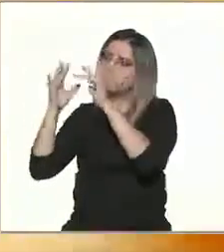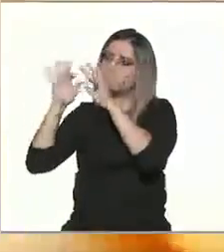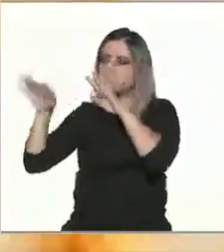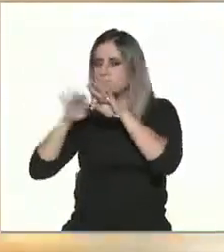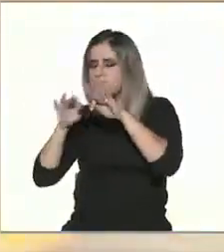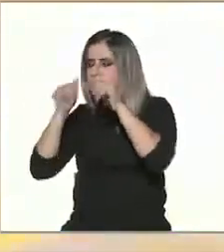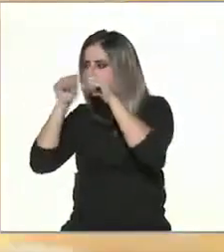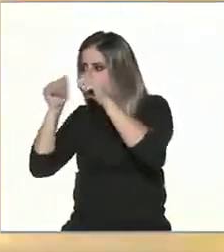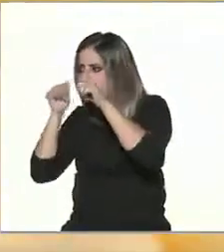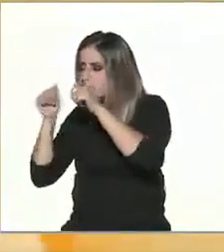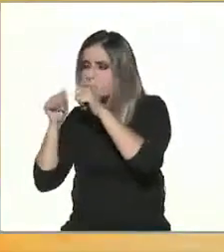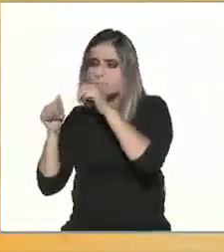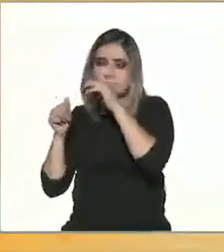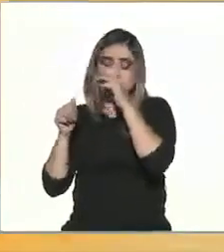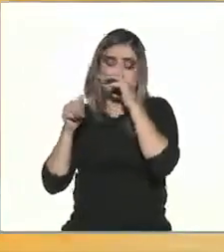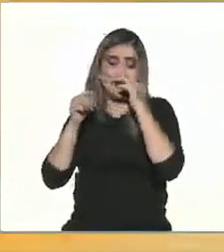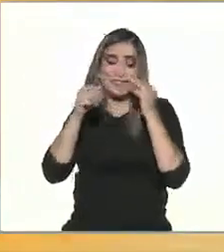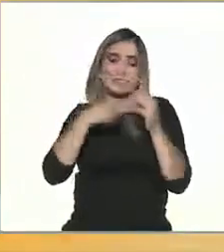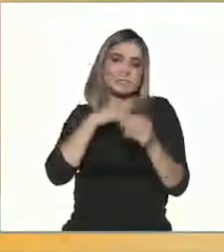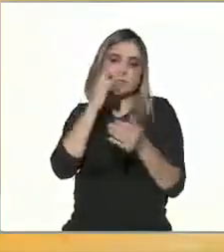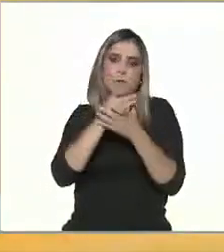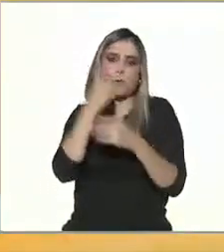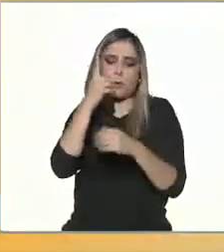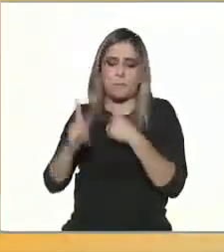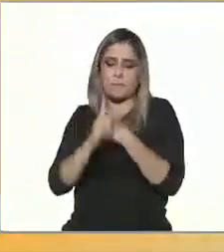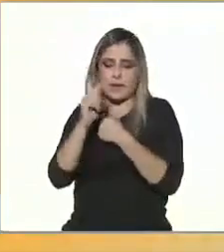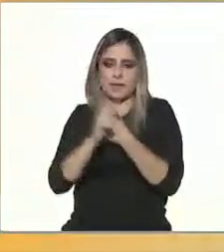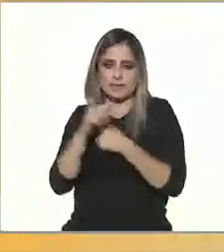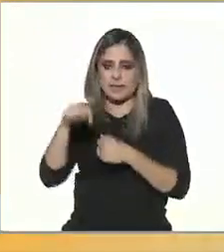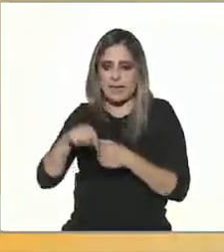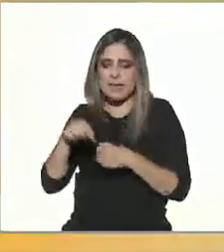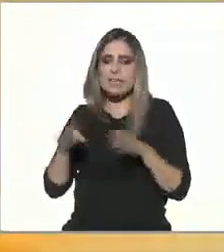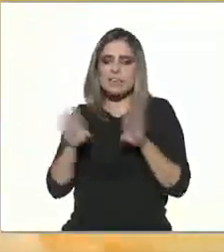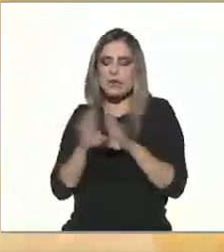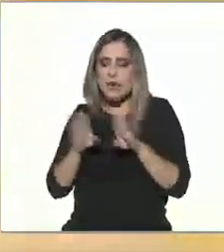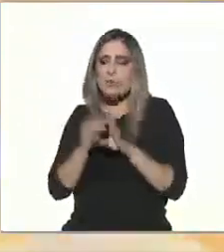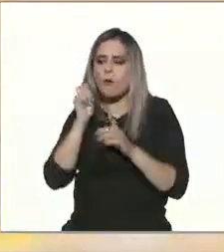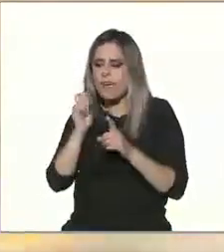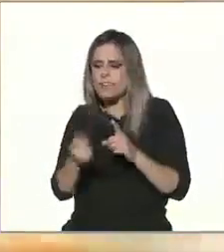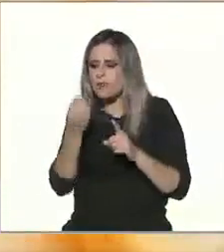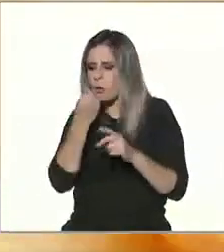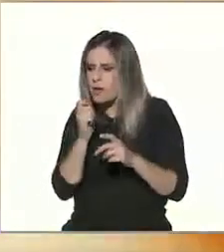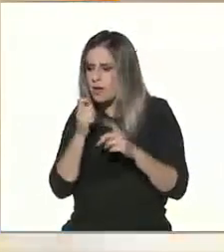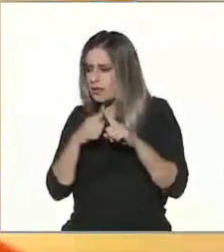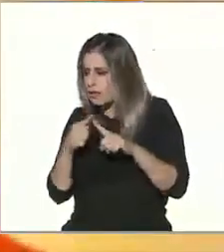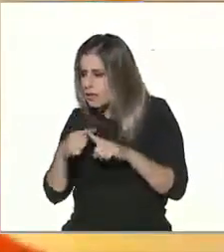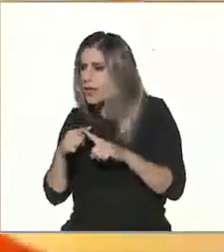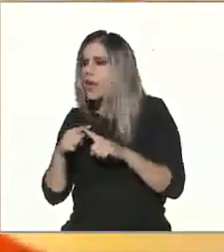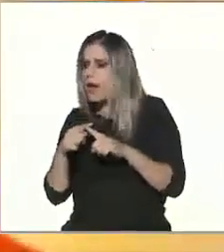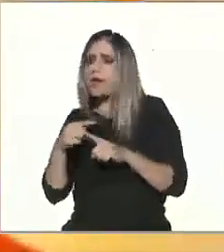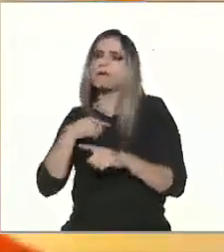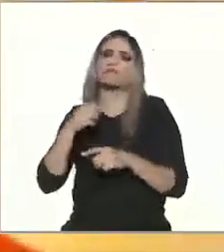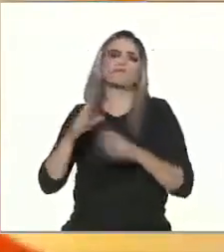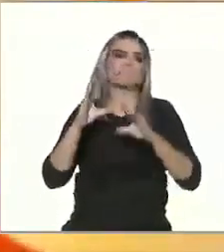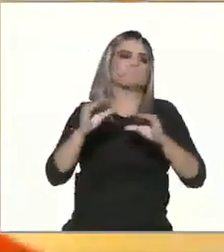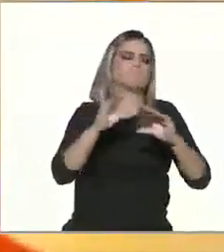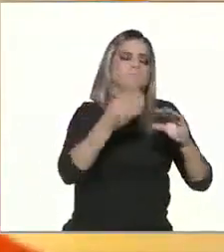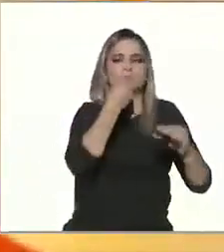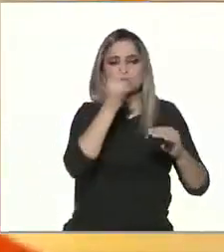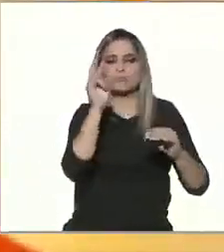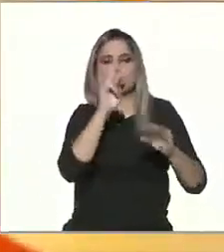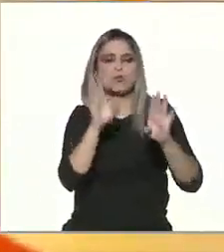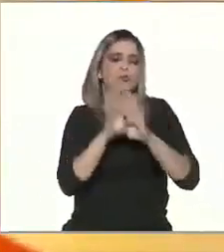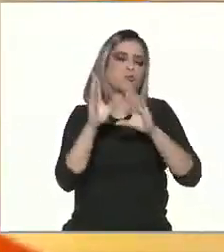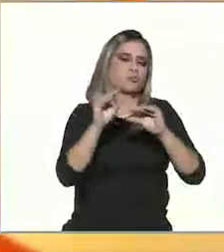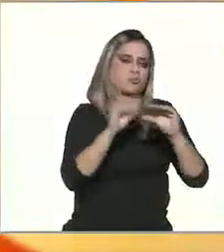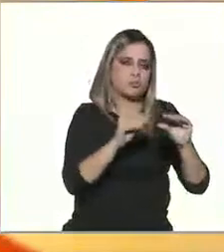el vocabulario del país en el que estoy, tropicalizar algunas cosas, pero el tema de fondo es el mismo. Entonces, muchas